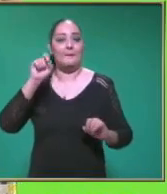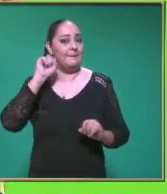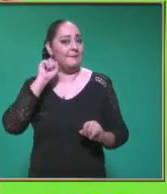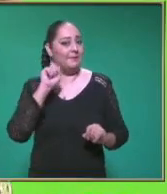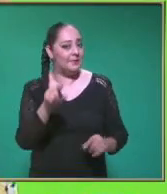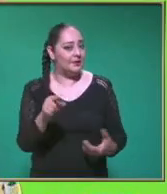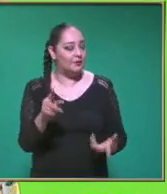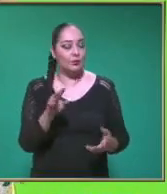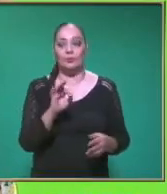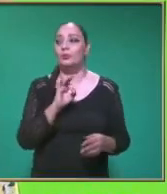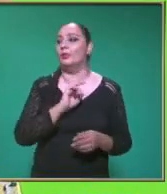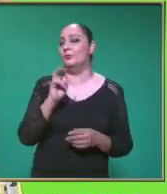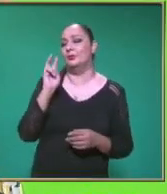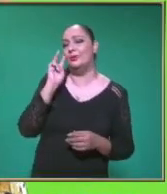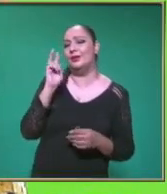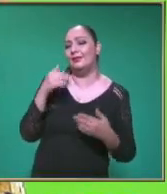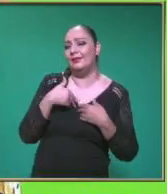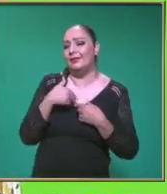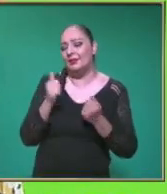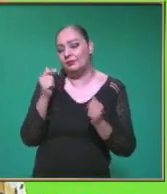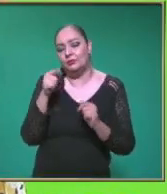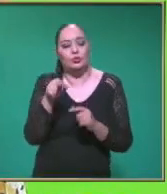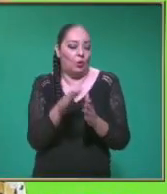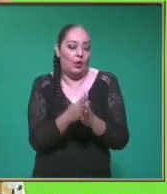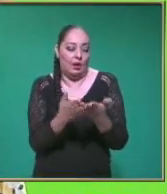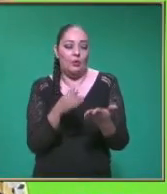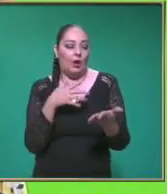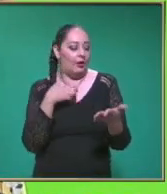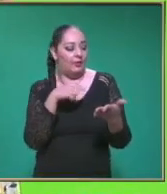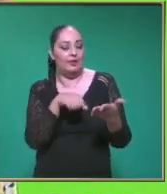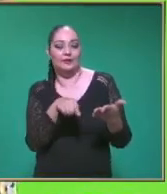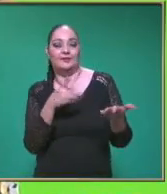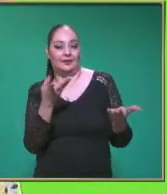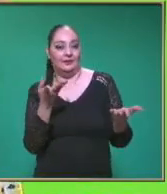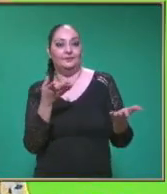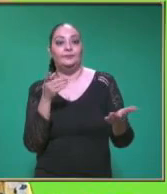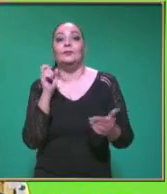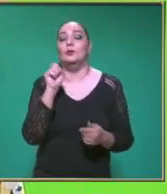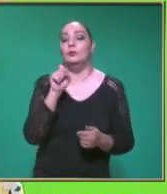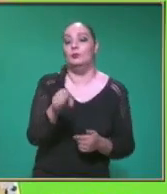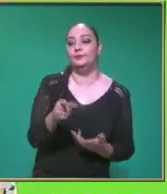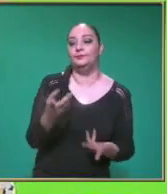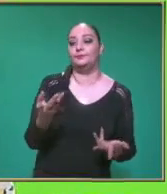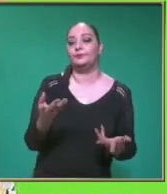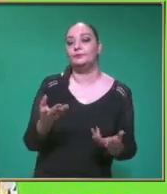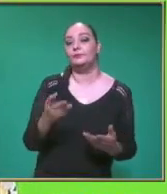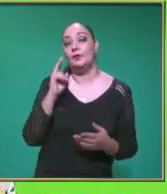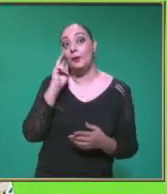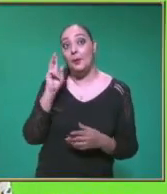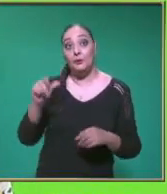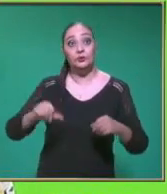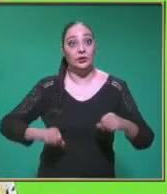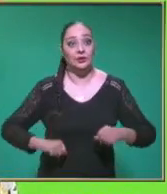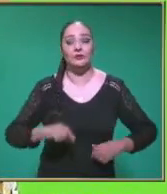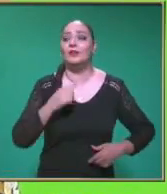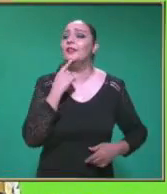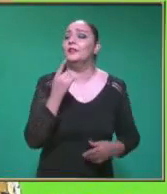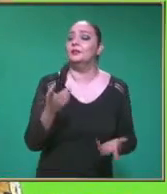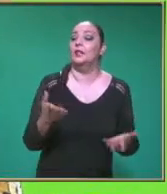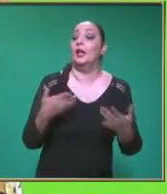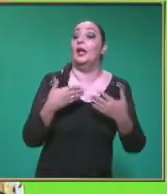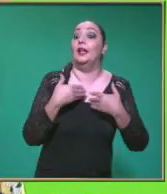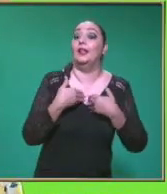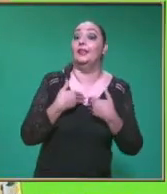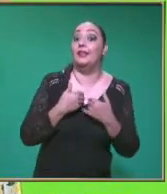texto Ahí lo vamos a poder Apreciar Y tus maestros También te lo van A mencionar Entonces Pasamos a la actividad Nos dice Interpretación de